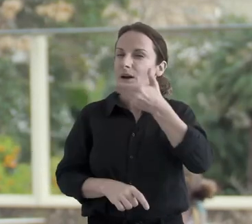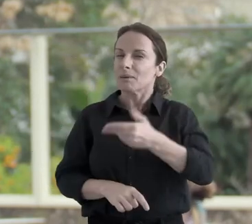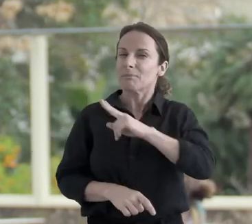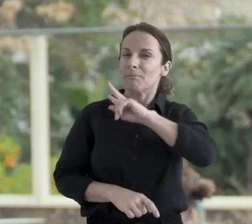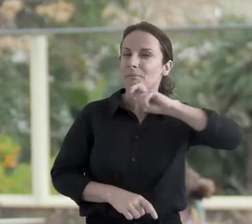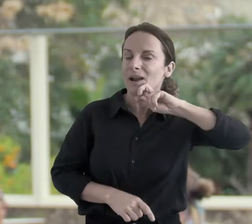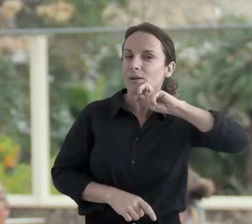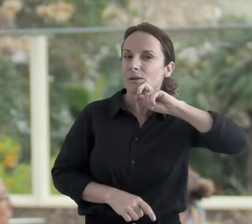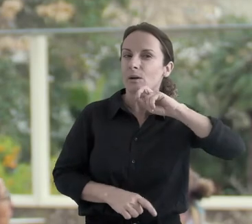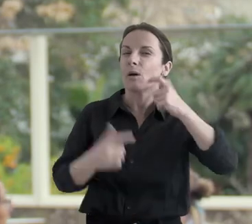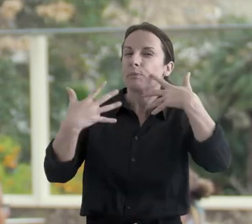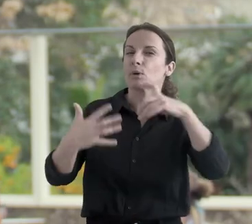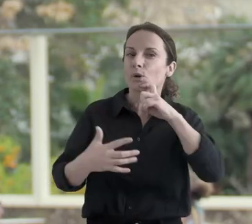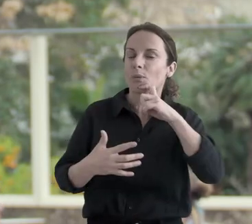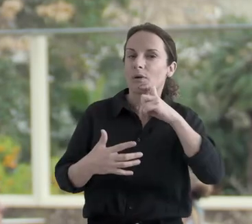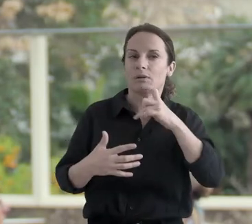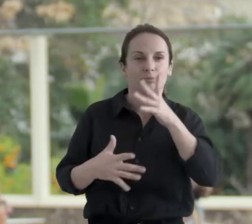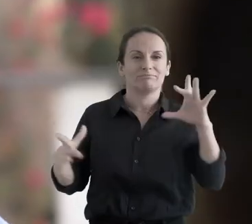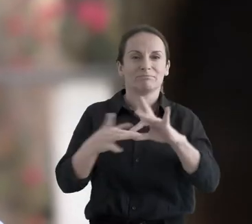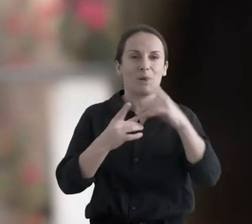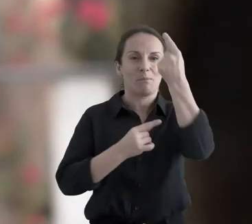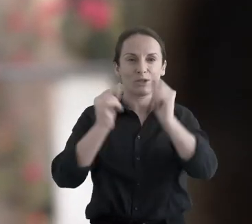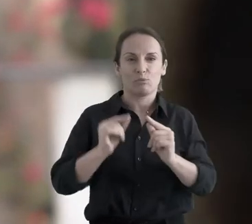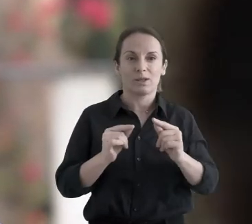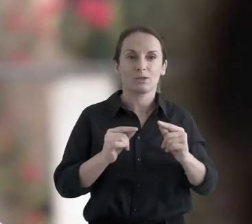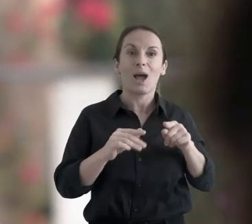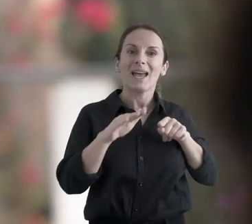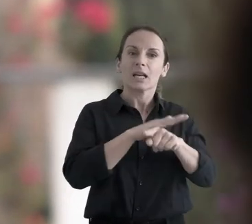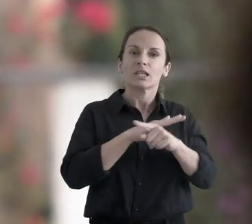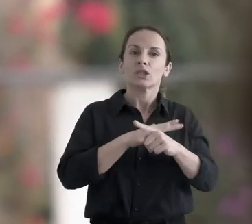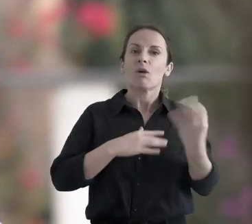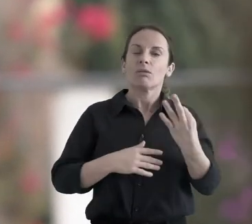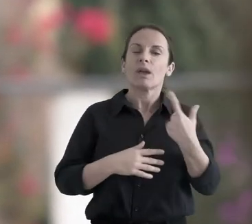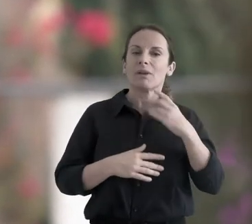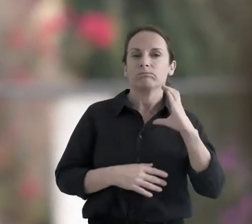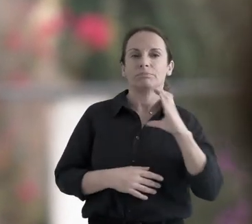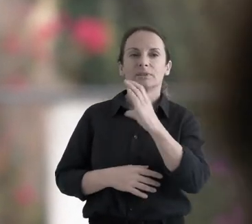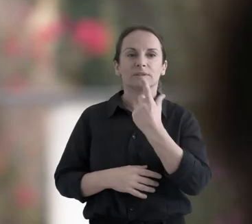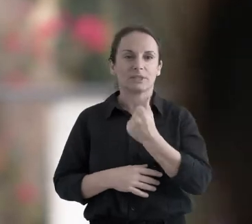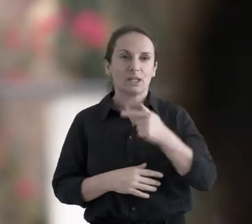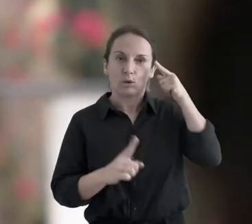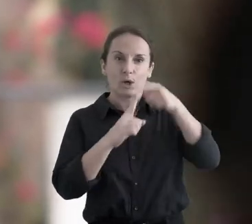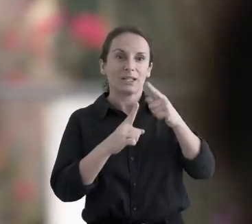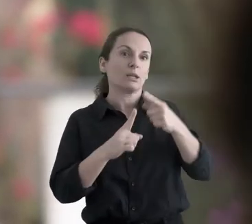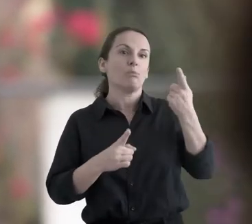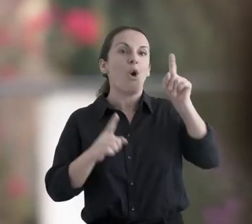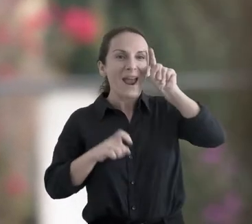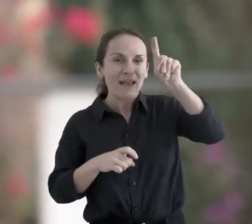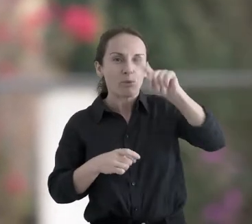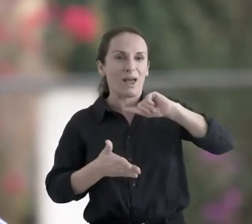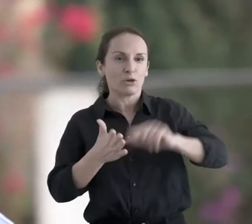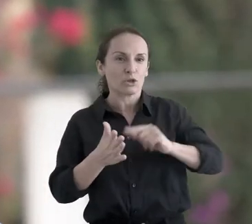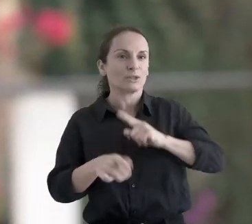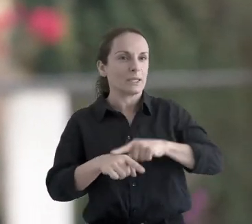punto de vista solamente cultural, sino también desde el punto de vista gestor. Es decir, las áreas educativas tienen que ser proyectos a largo plazo, con personal